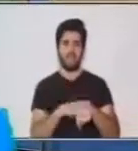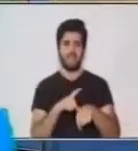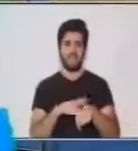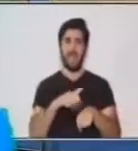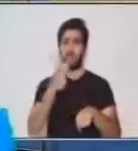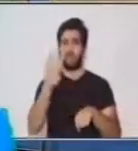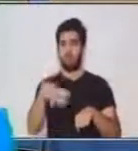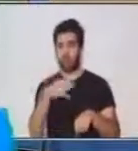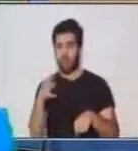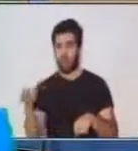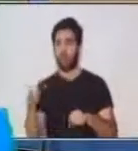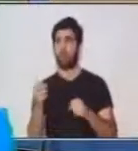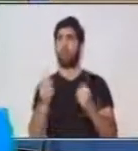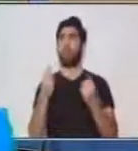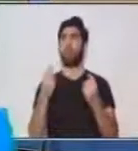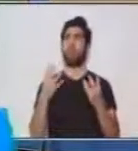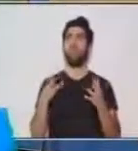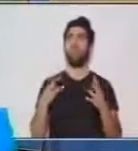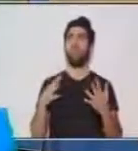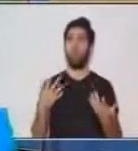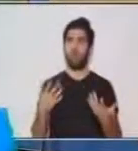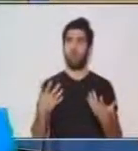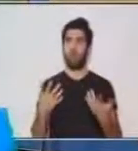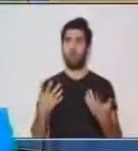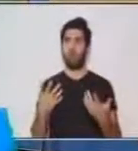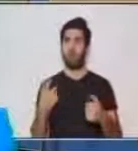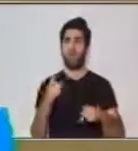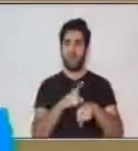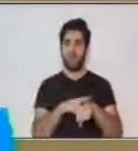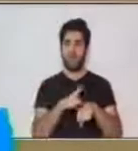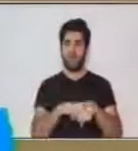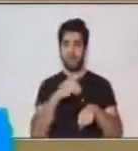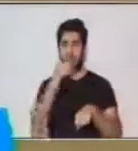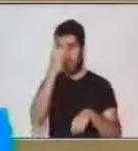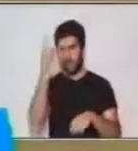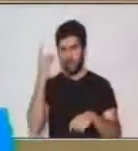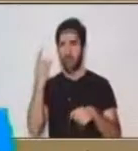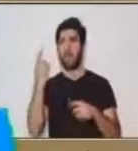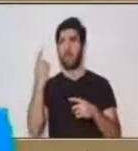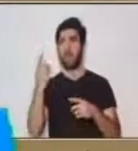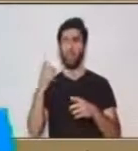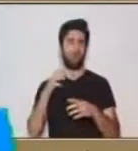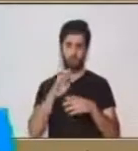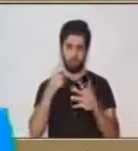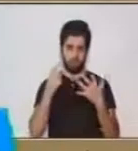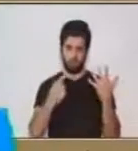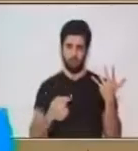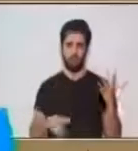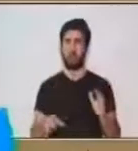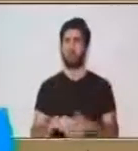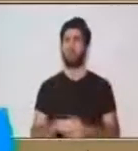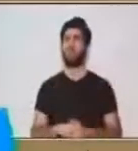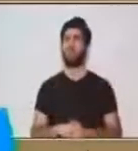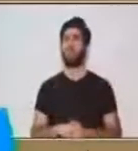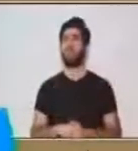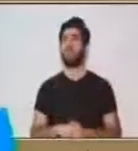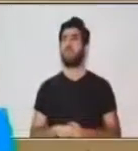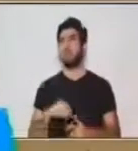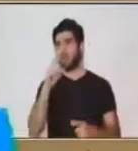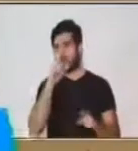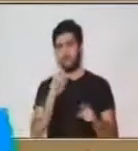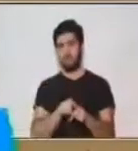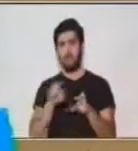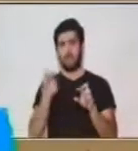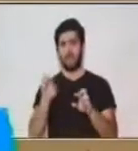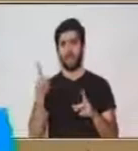ver cuánto nos puede quedar para la entrega de una tarea, del trabajo colaborativo que nosotros tenemos. Tenemos un animador